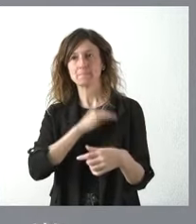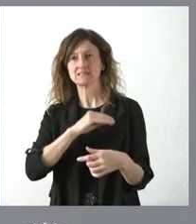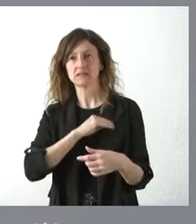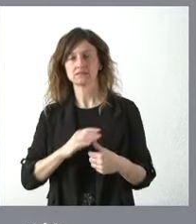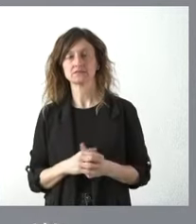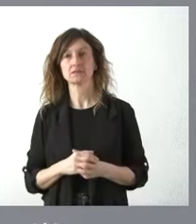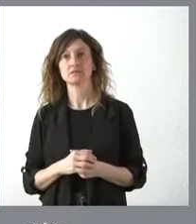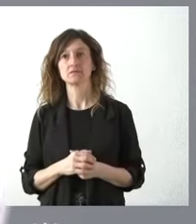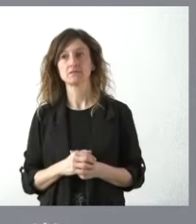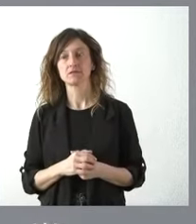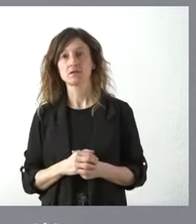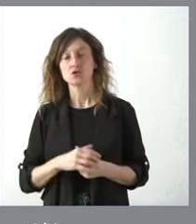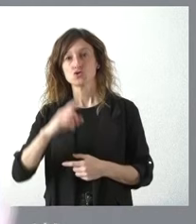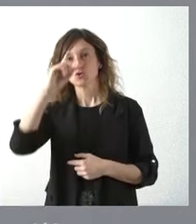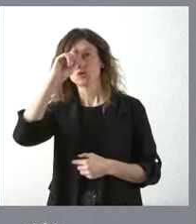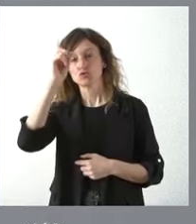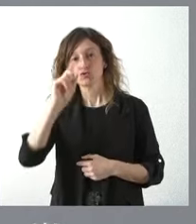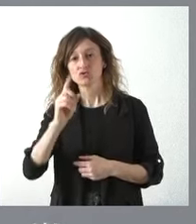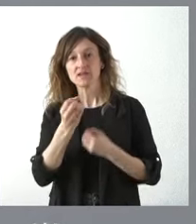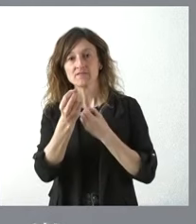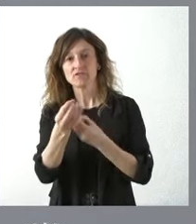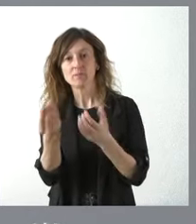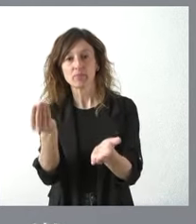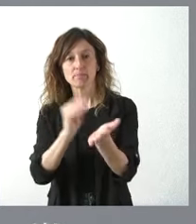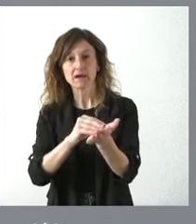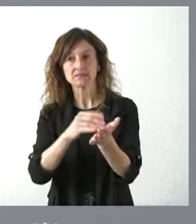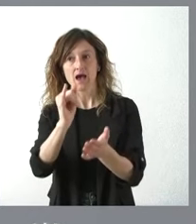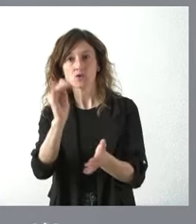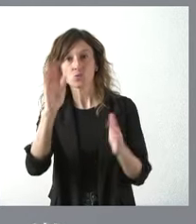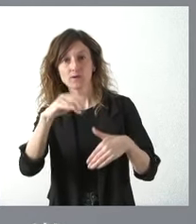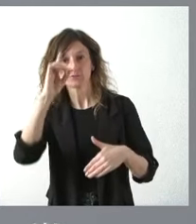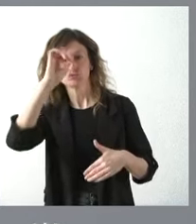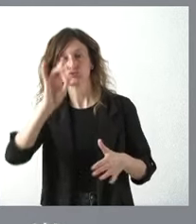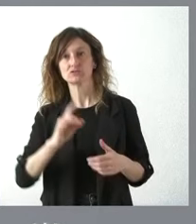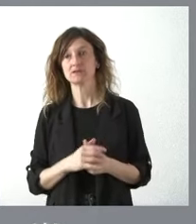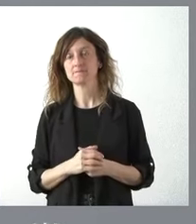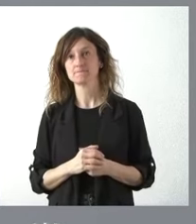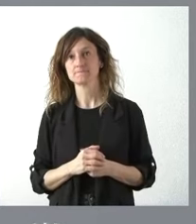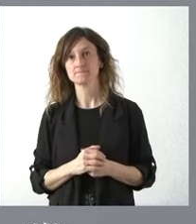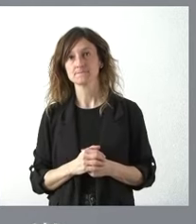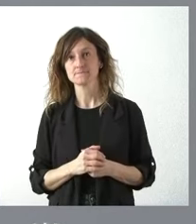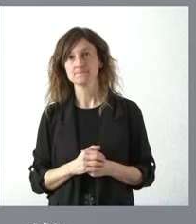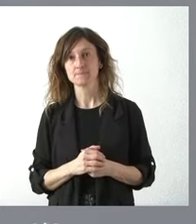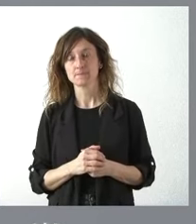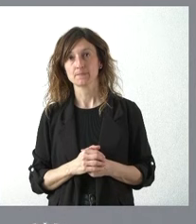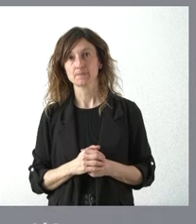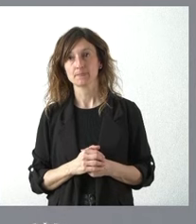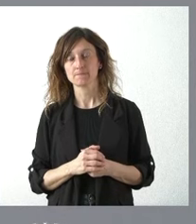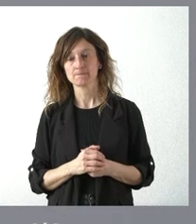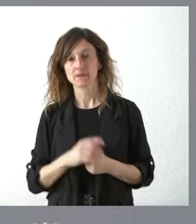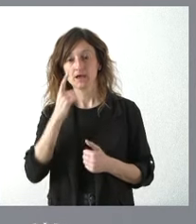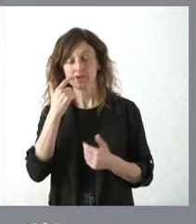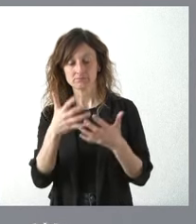de lo mismo y no sé si yo tengo una información adicional a la que a la que aquí figura